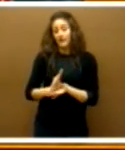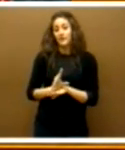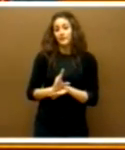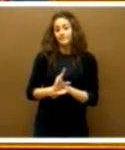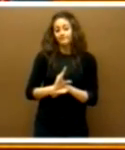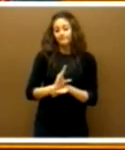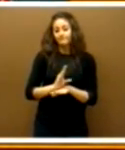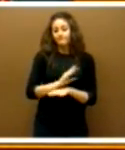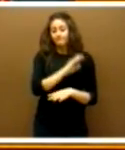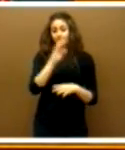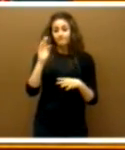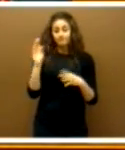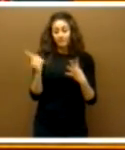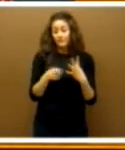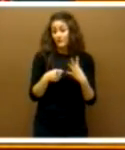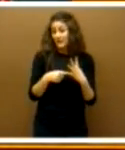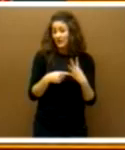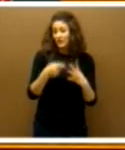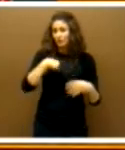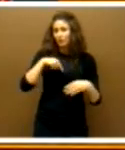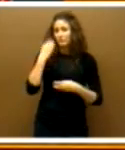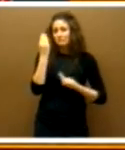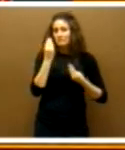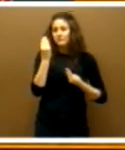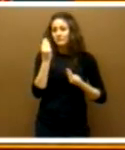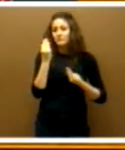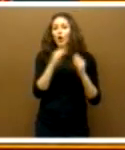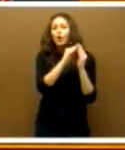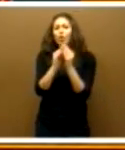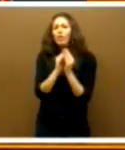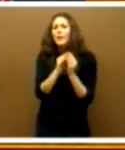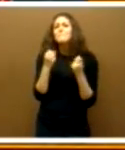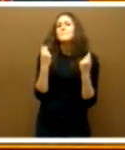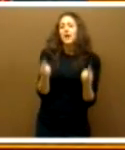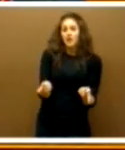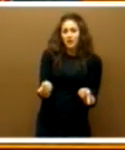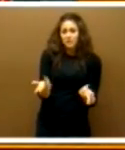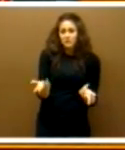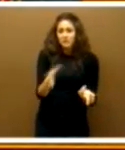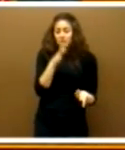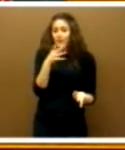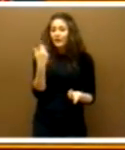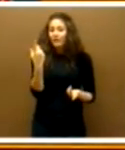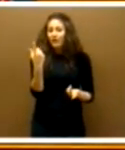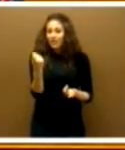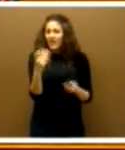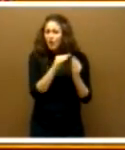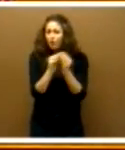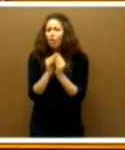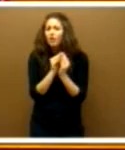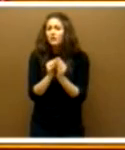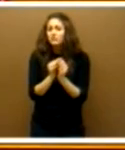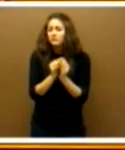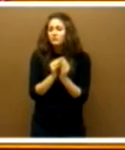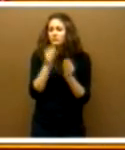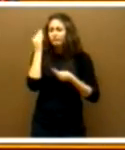lo siguiente, que nos tendríamos que preguntar, ¿conciliar para qué? ¿Por qué es necesario conciliar? Y nos planteamos esta